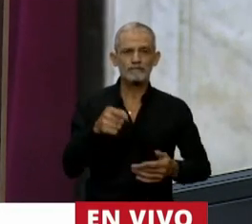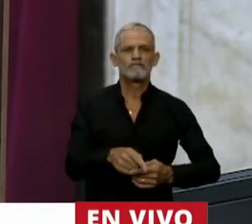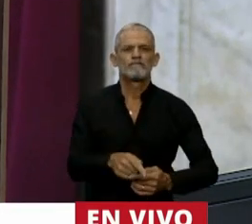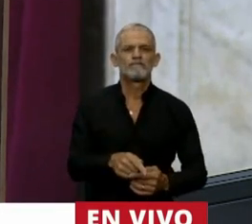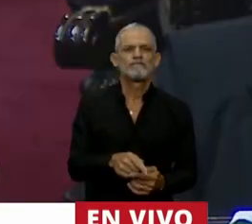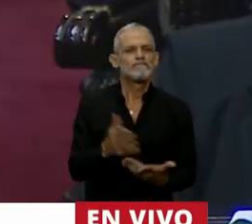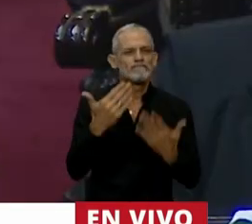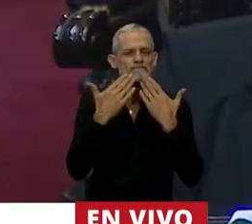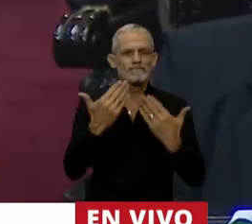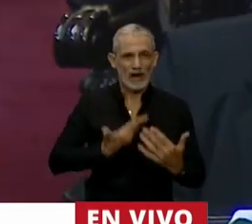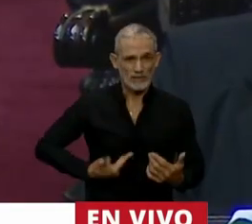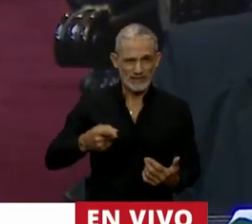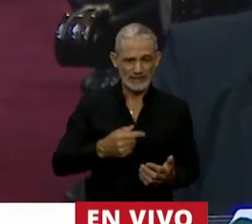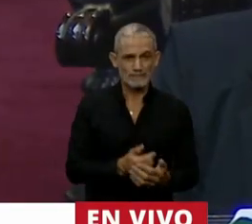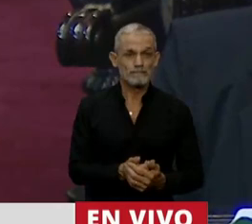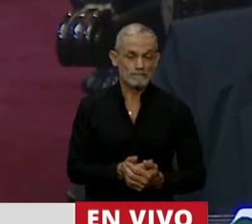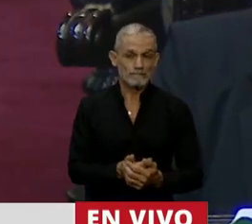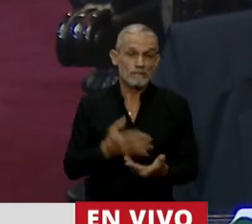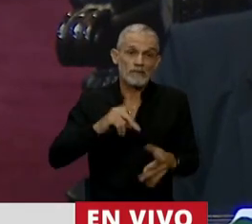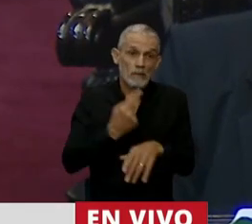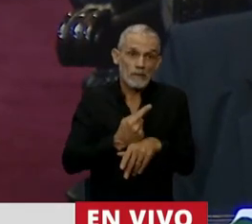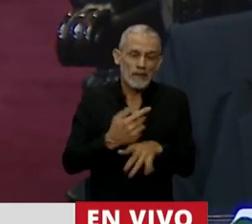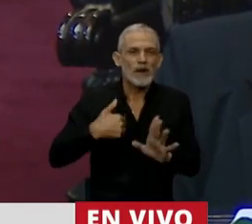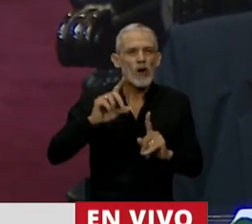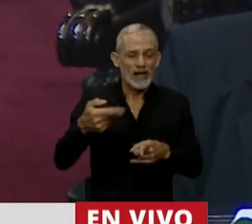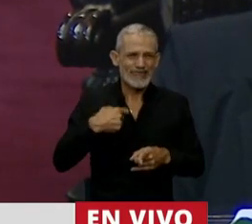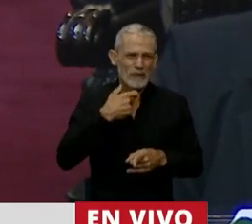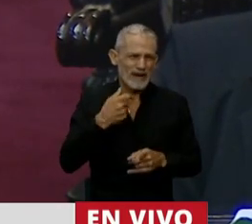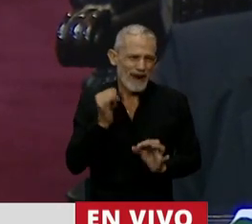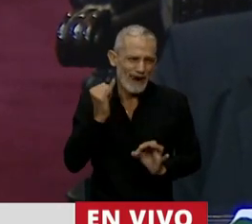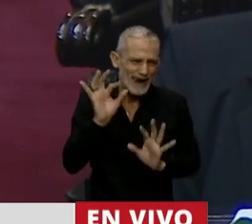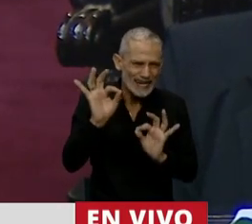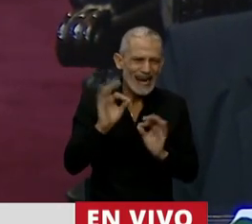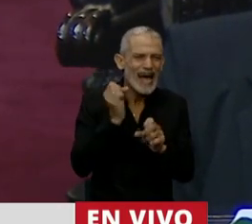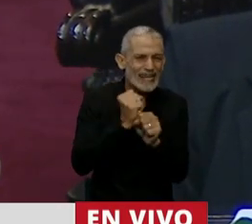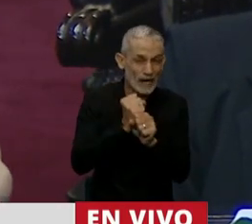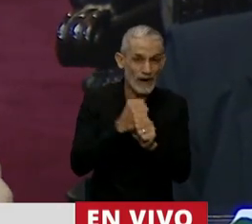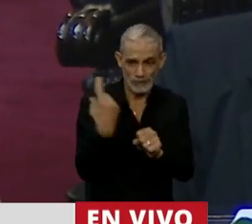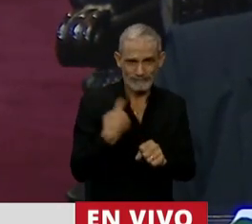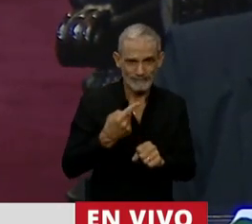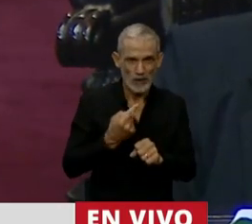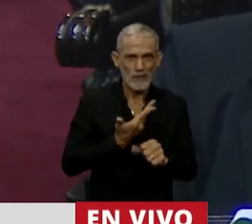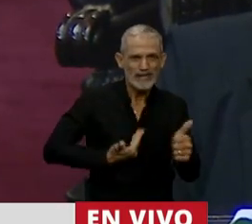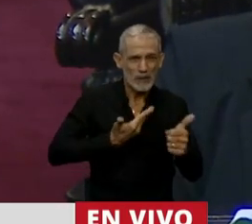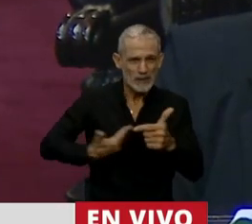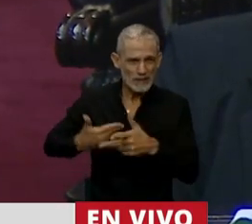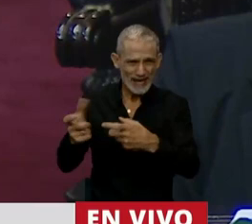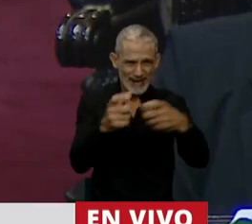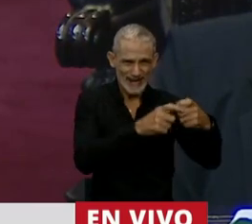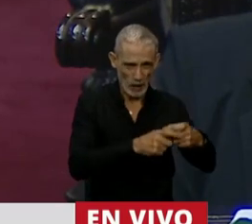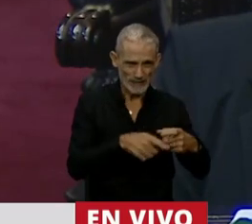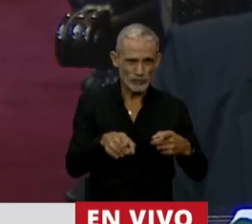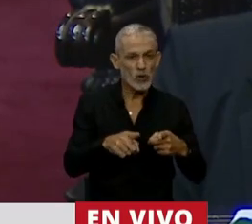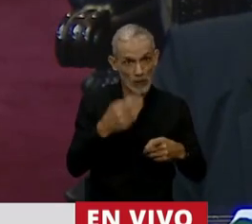Perfecto, gracias señor Presidente. Bueno, en principio también una mención al trabajo que realizamos entre las presidencias, me parece que fue